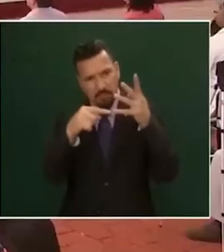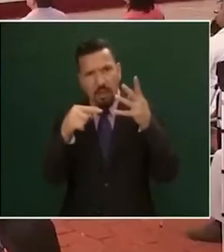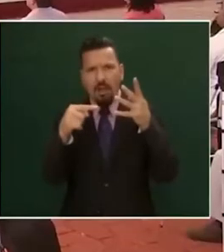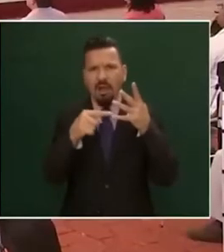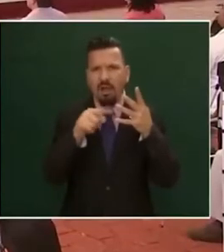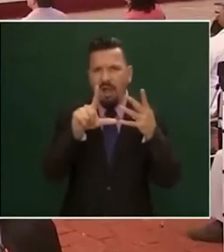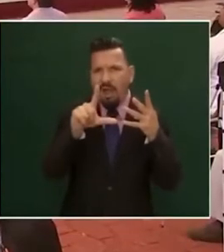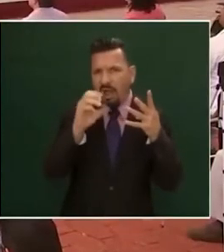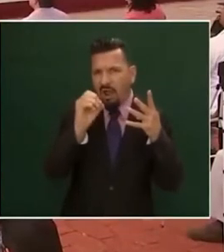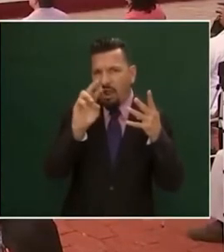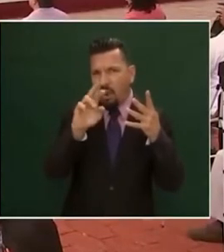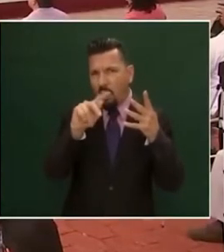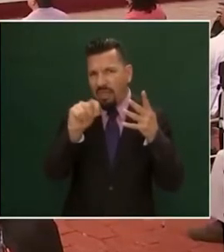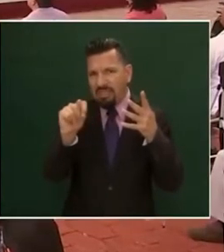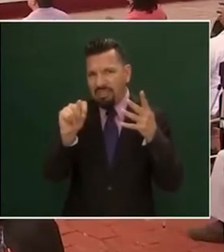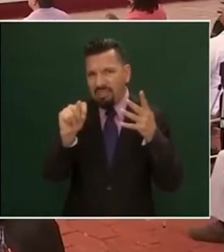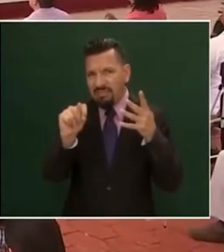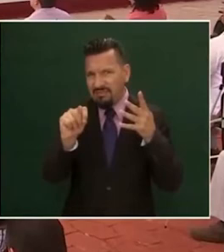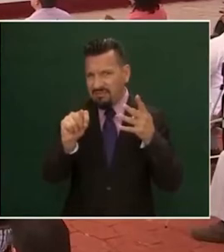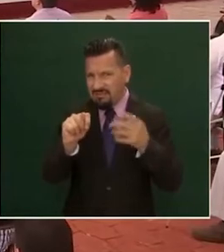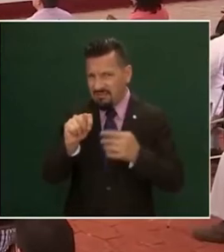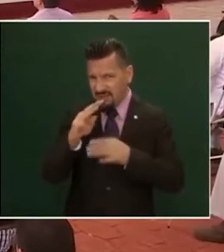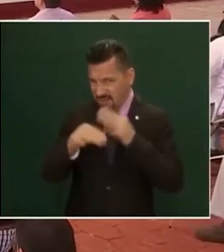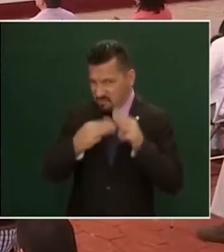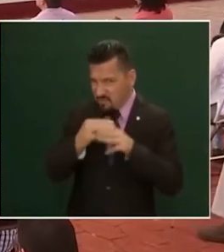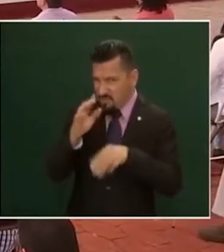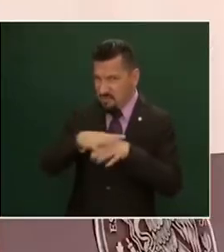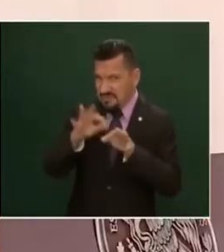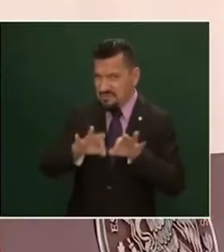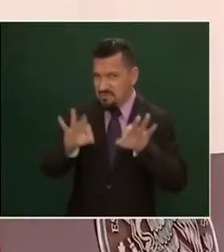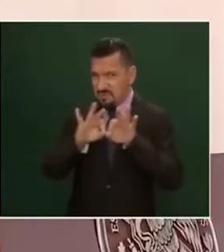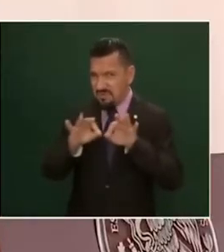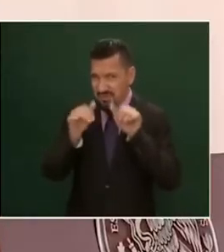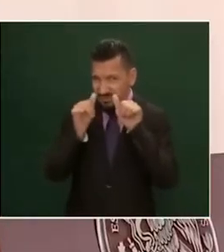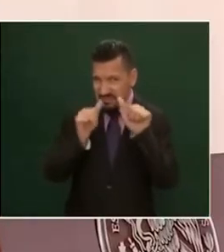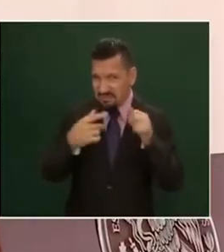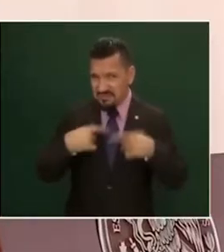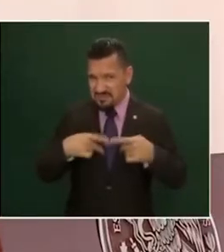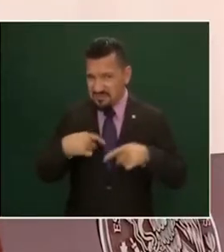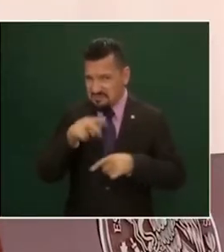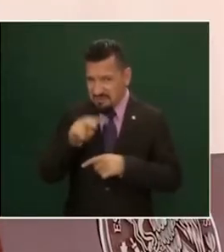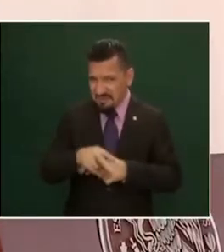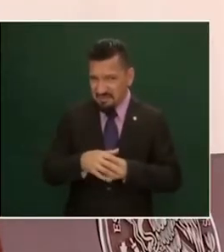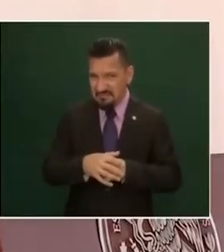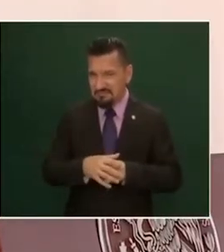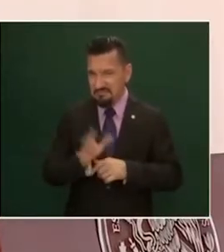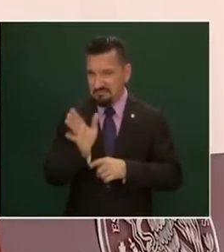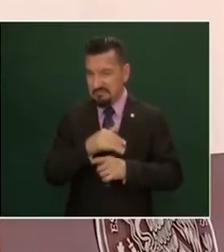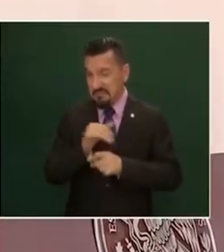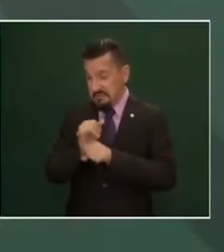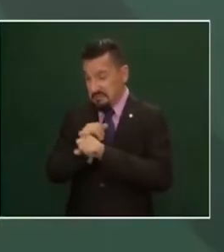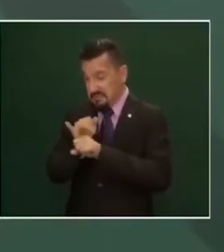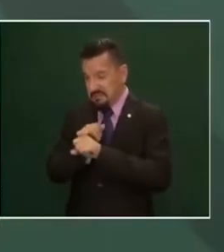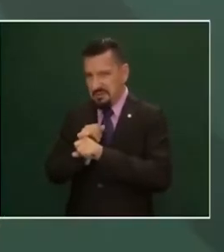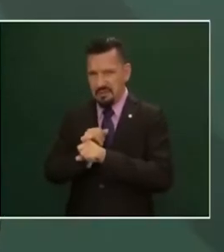consta pero se hizo un estudio y resultó que la mitad